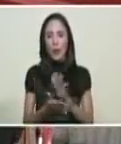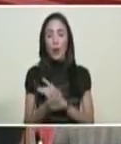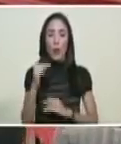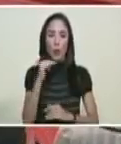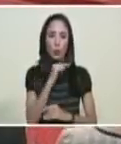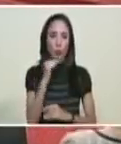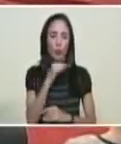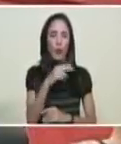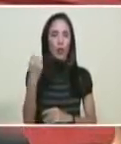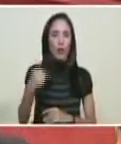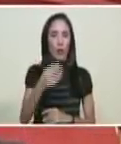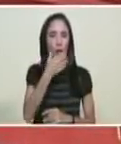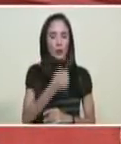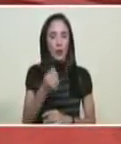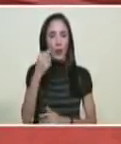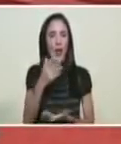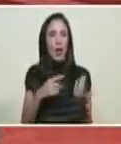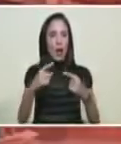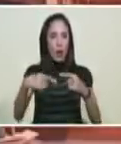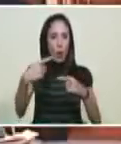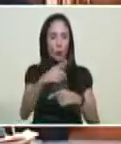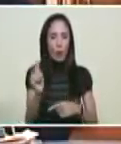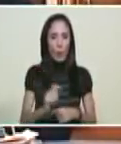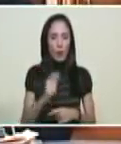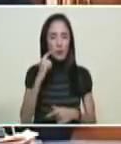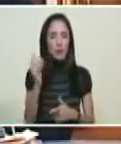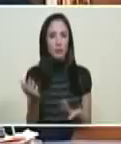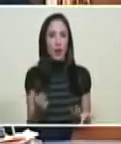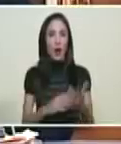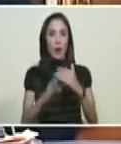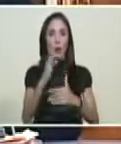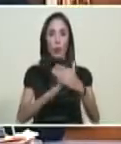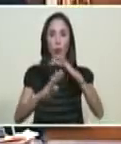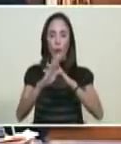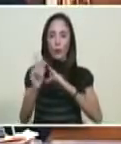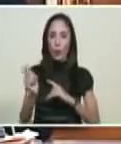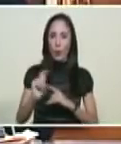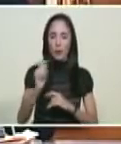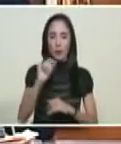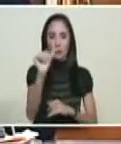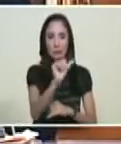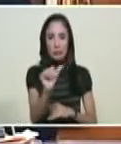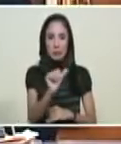octubre, noviembre y diciembre, le quedan cuatro meses al año,